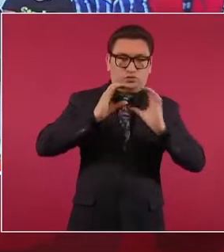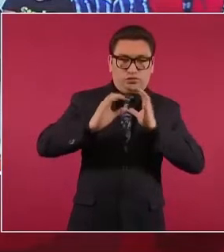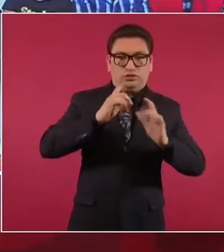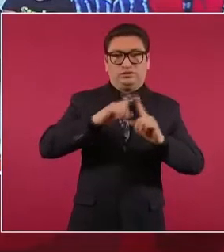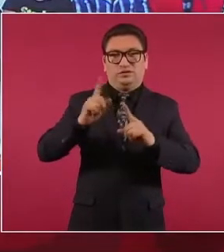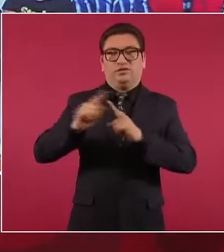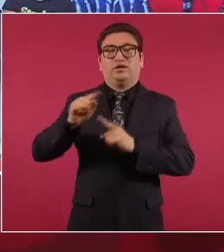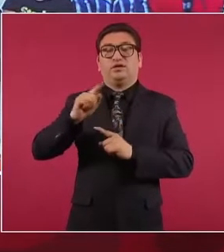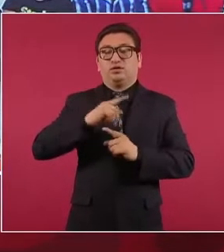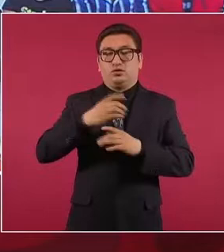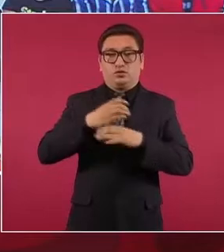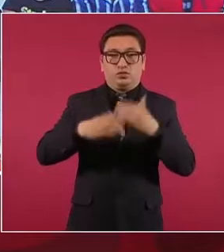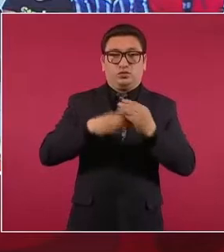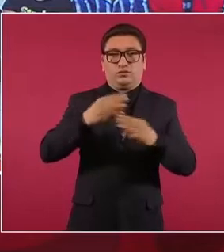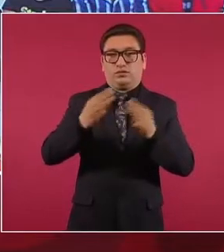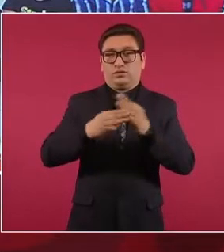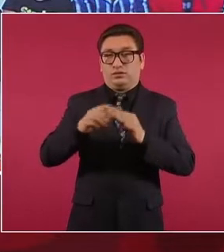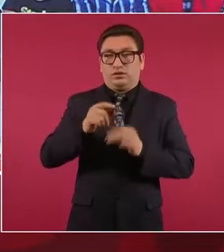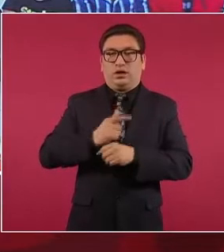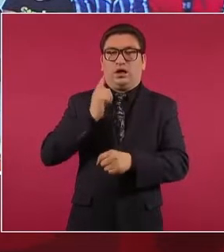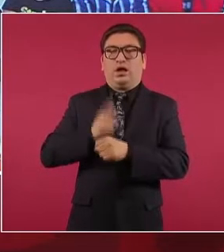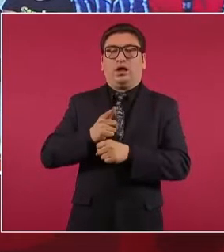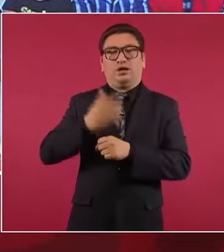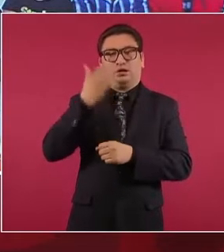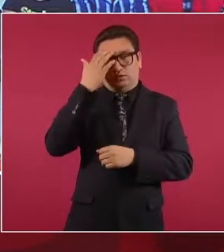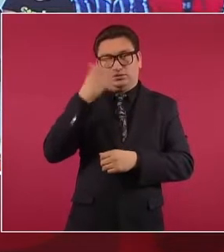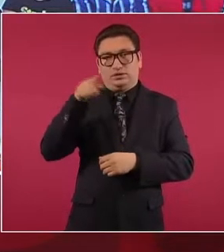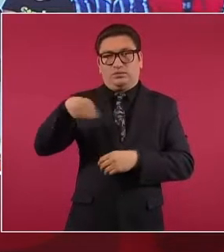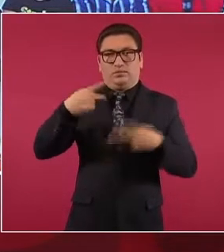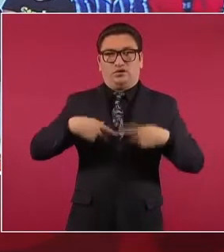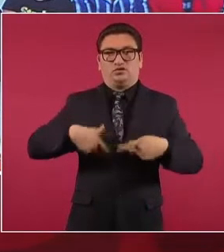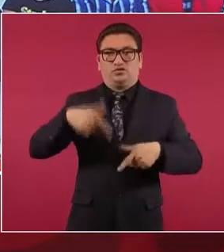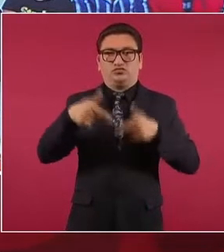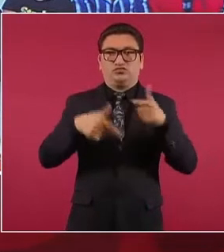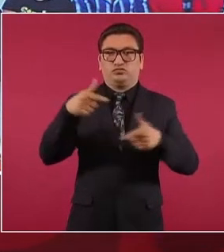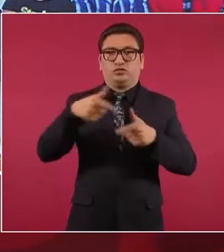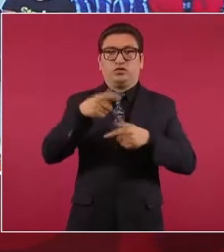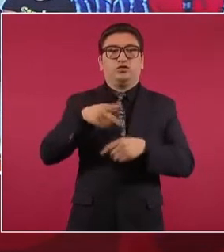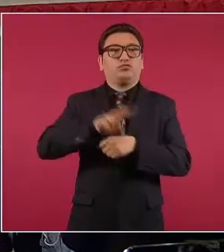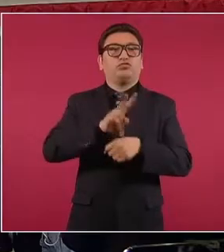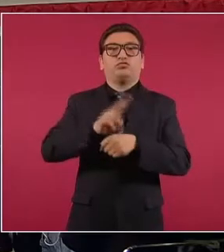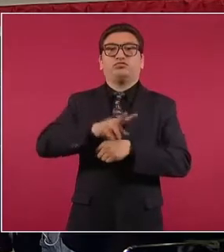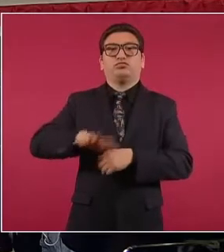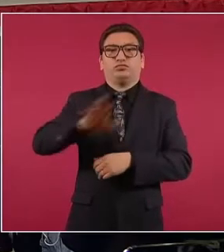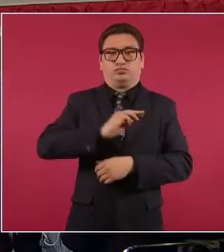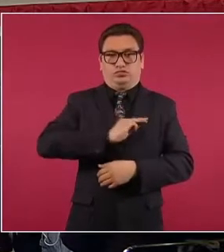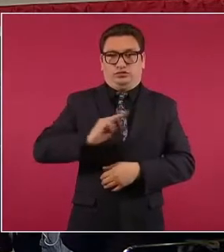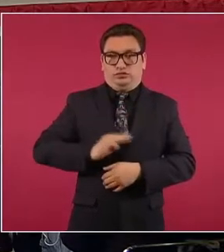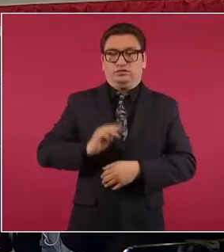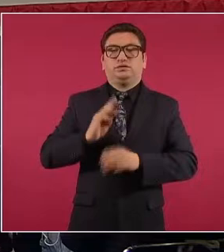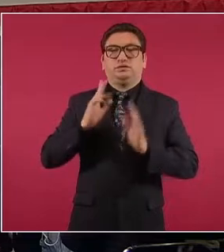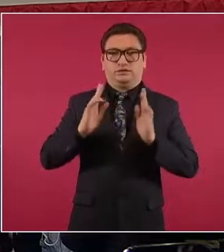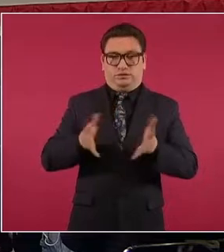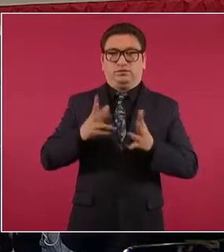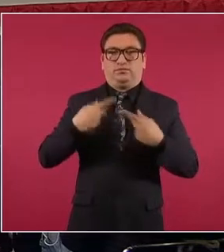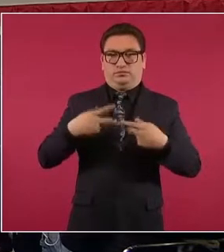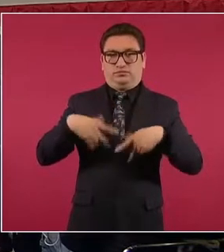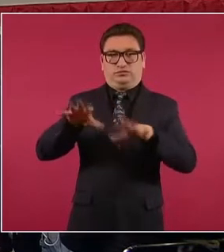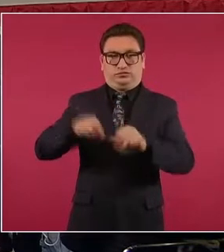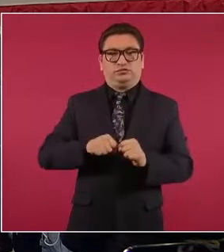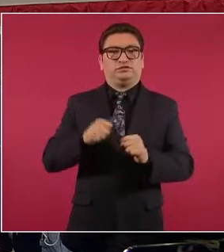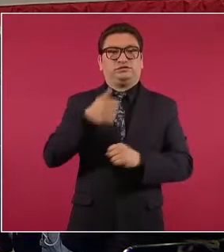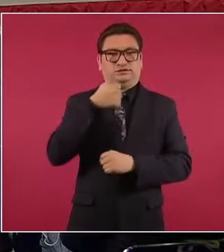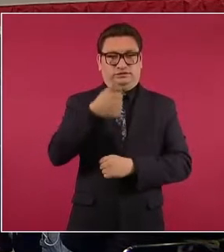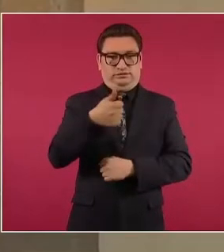recibir un reporte y un alertamiento sobre personas armadas patrullando ese municipio. Ya fueron detenidos seis sujetos,